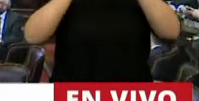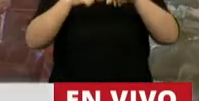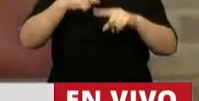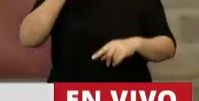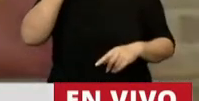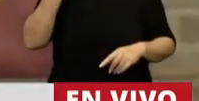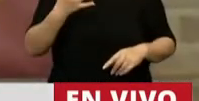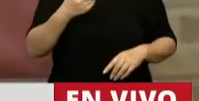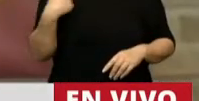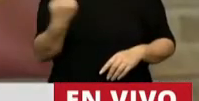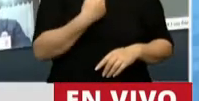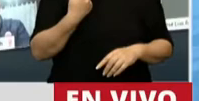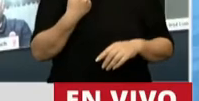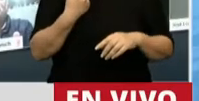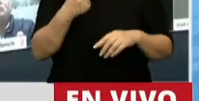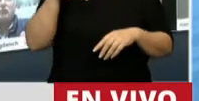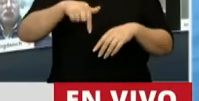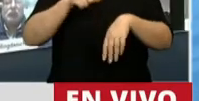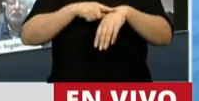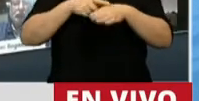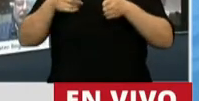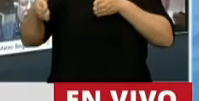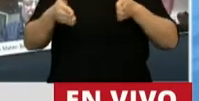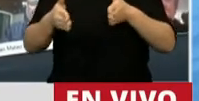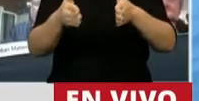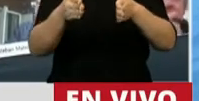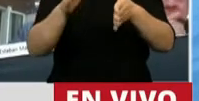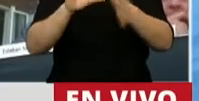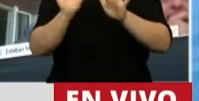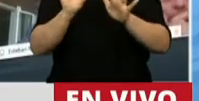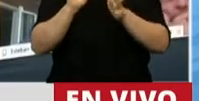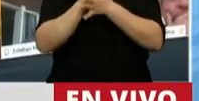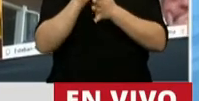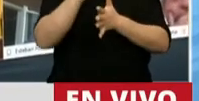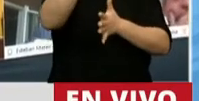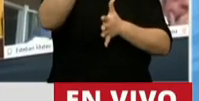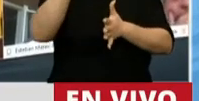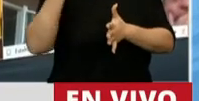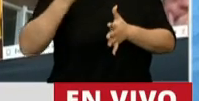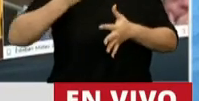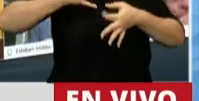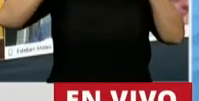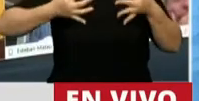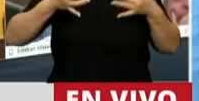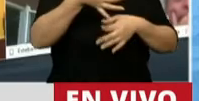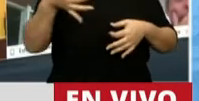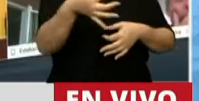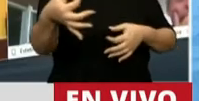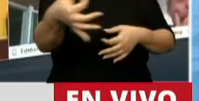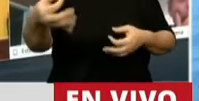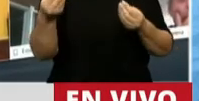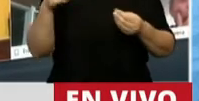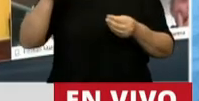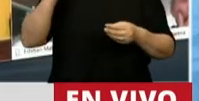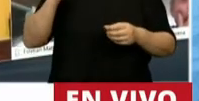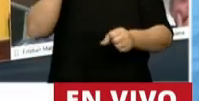caminar o a transitar un camino o un horizonte con más certezas que la que hemos tenido desde diciembre